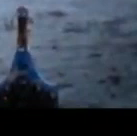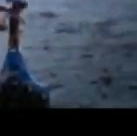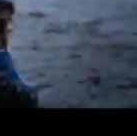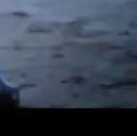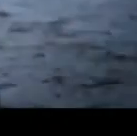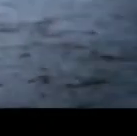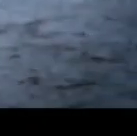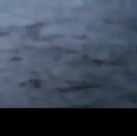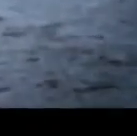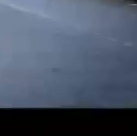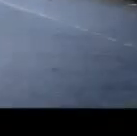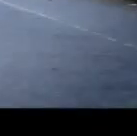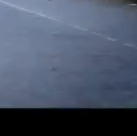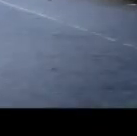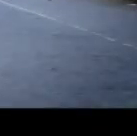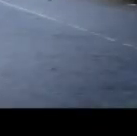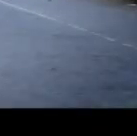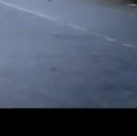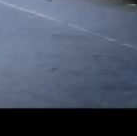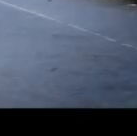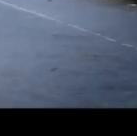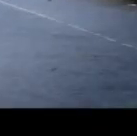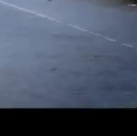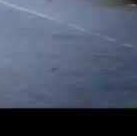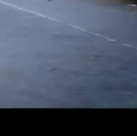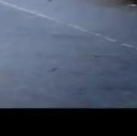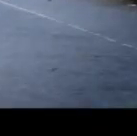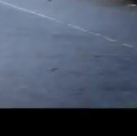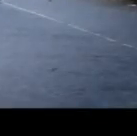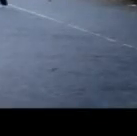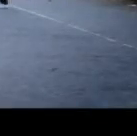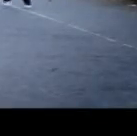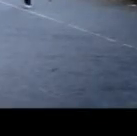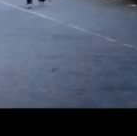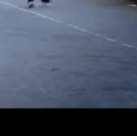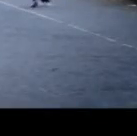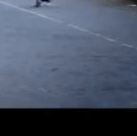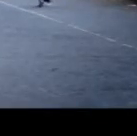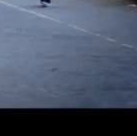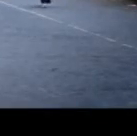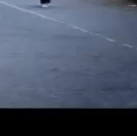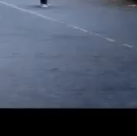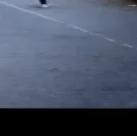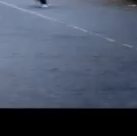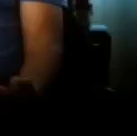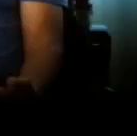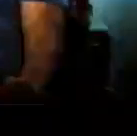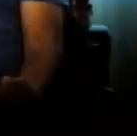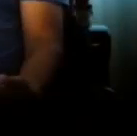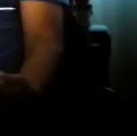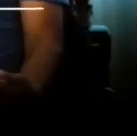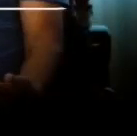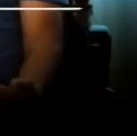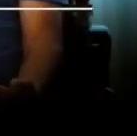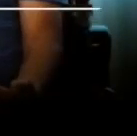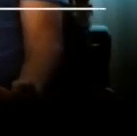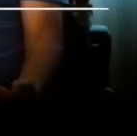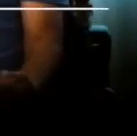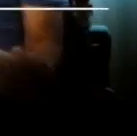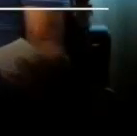Al comienzo Me gustaba El fútbol Era atleta también Hacía